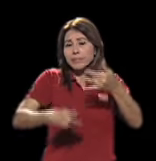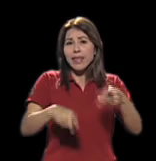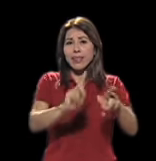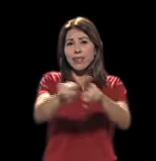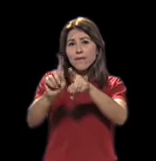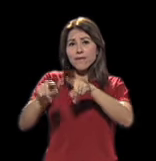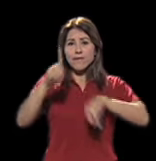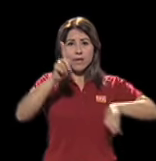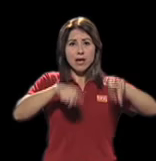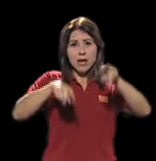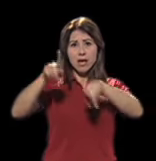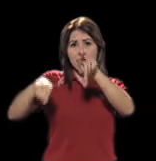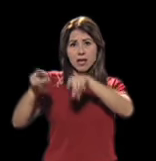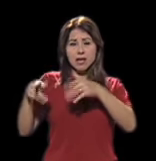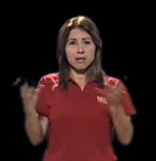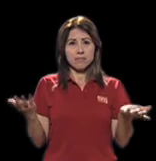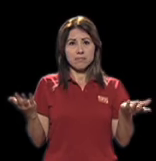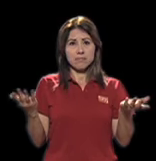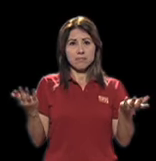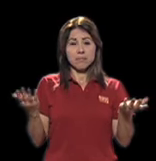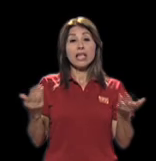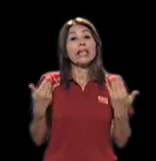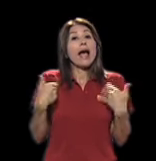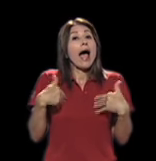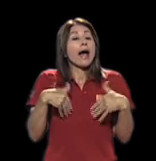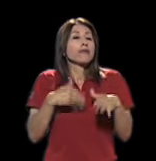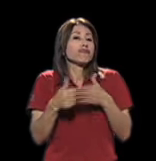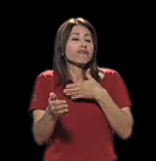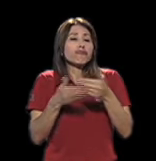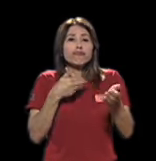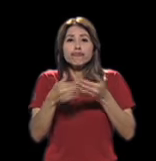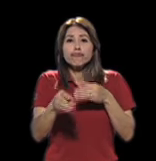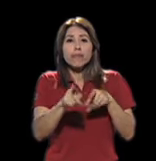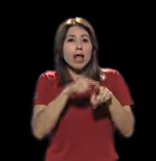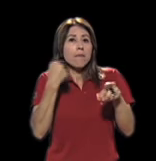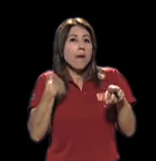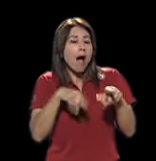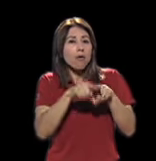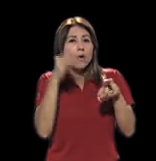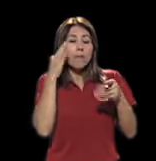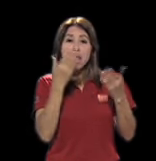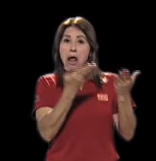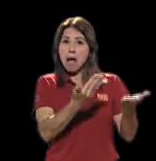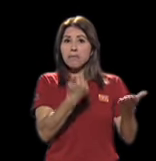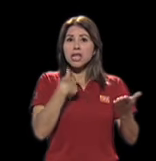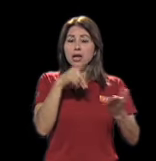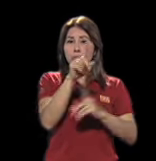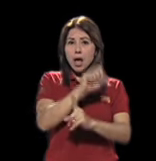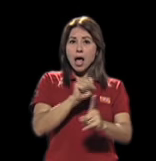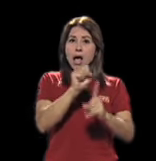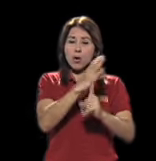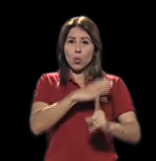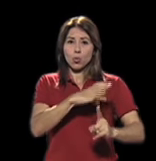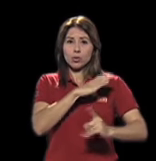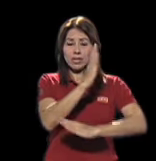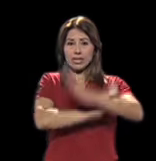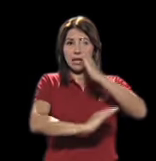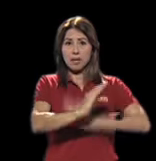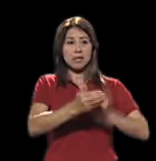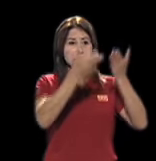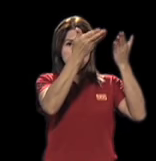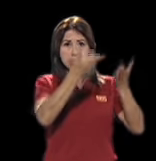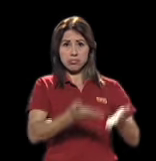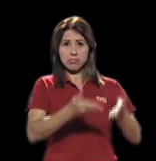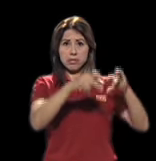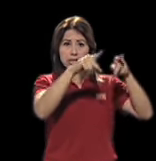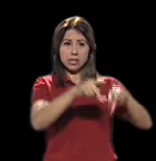todos somos diferentes. Y que aunque su hermano o hermana tenga una condición de discapacidad, es un